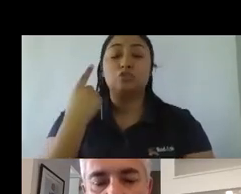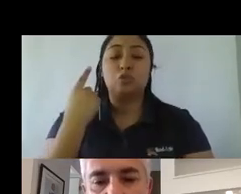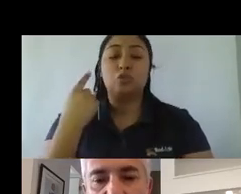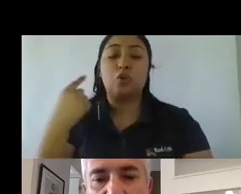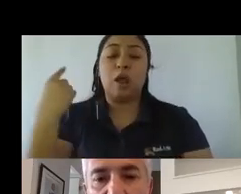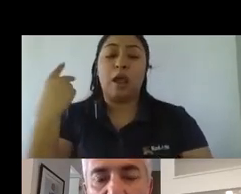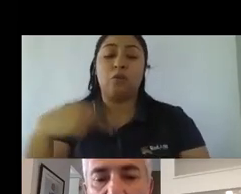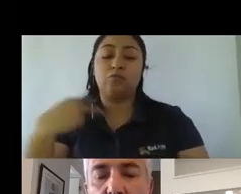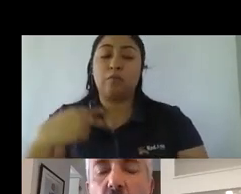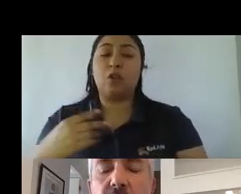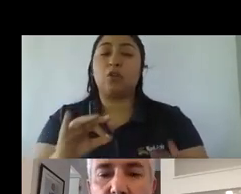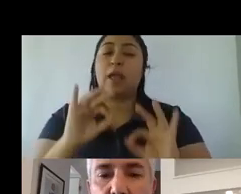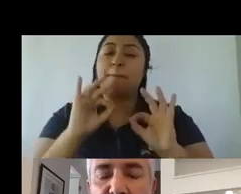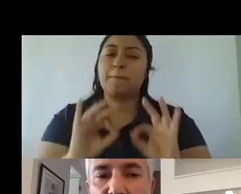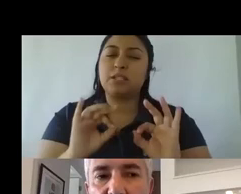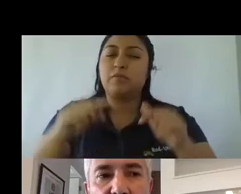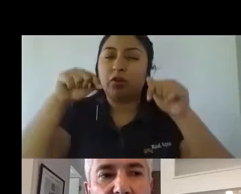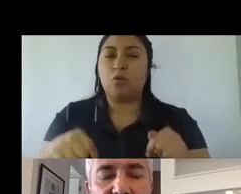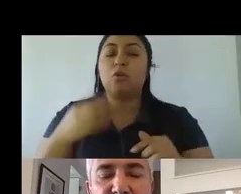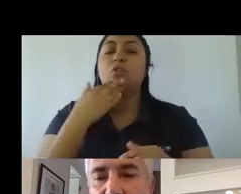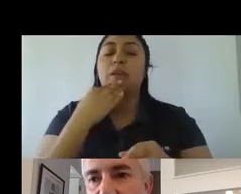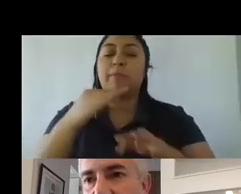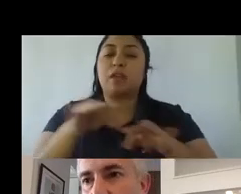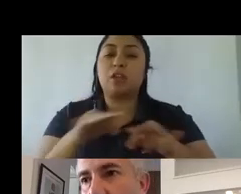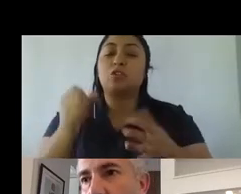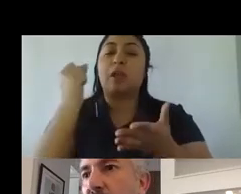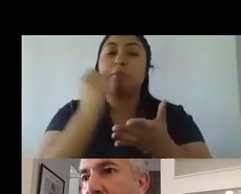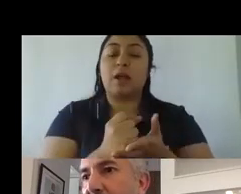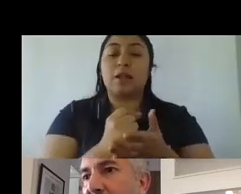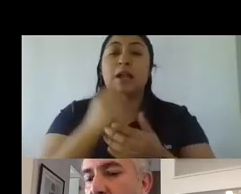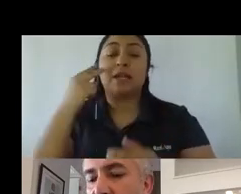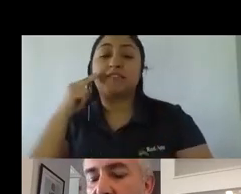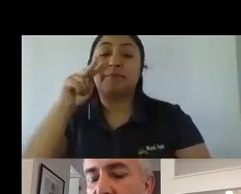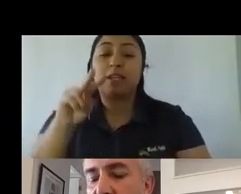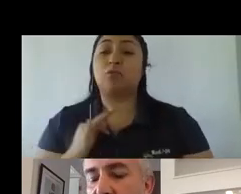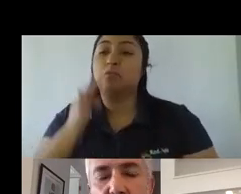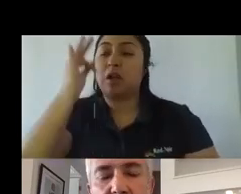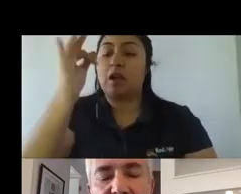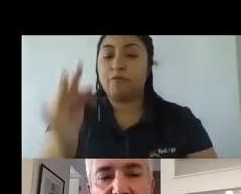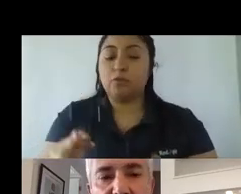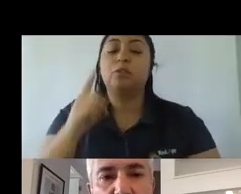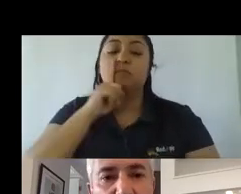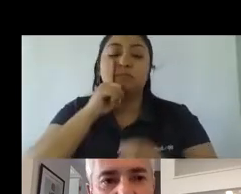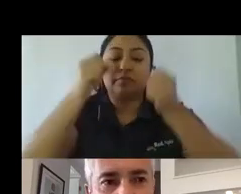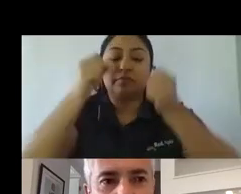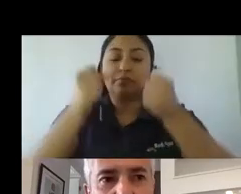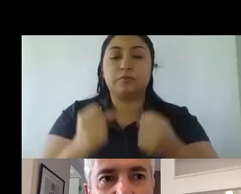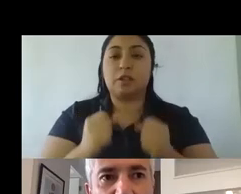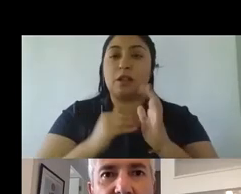específico el día de hoy o gestionar una marca que esté mirando hacia el futuro y que tenga la posibilidad de un crecimiento